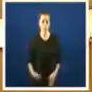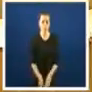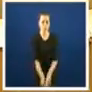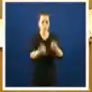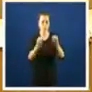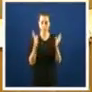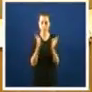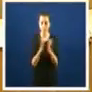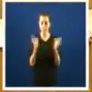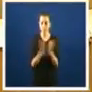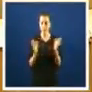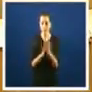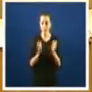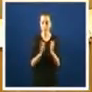minha Não ocupa minha Não ocupa minha